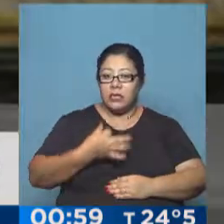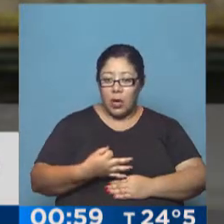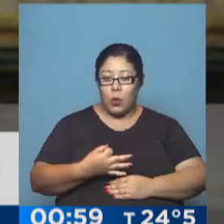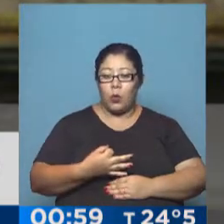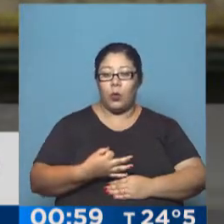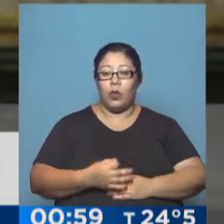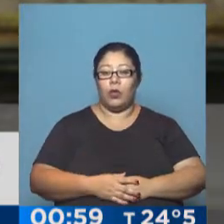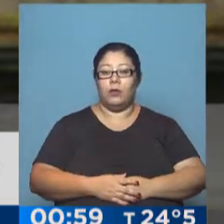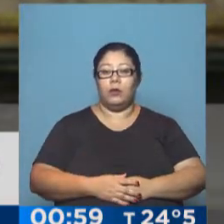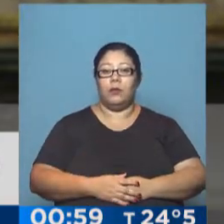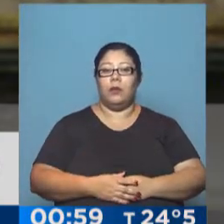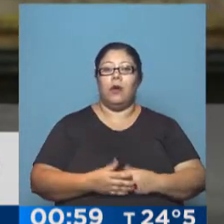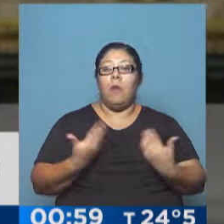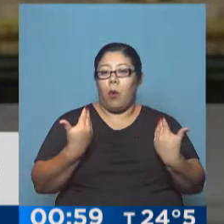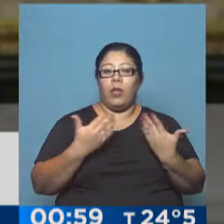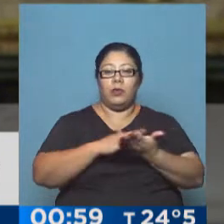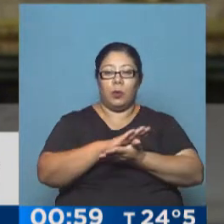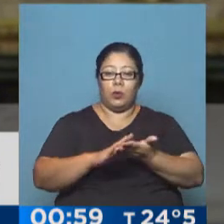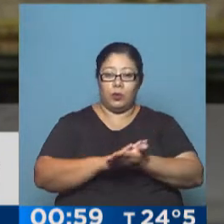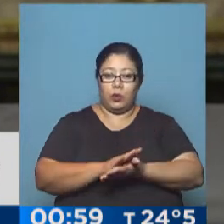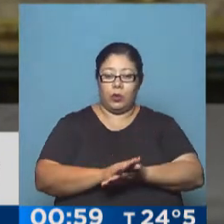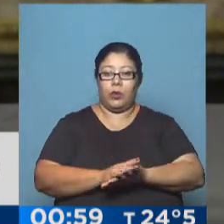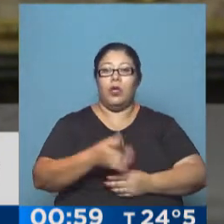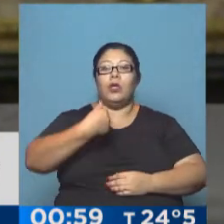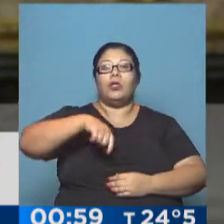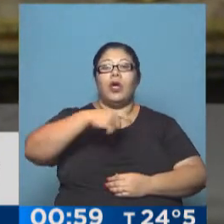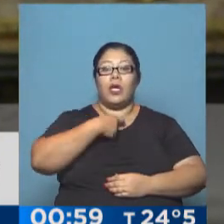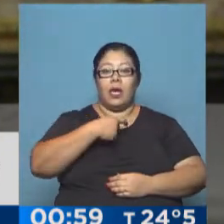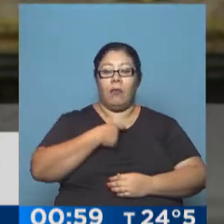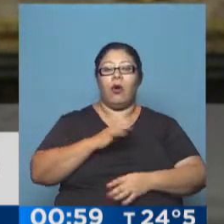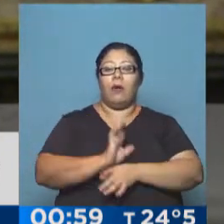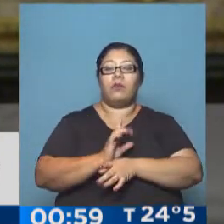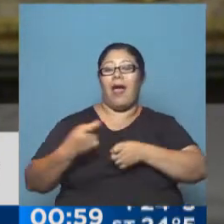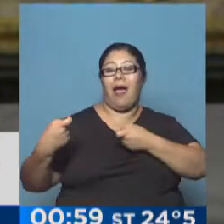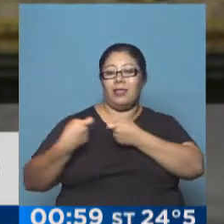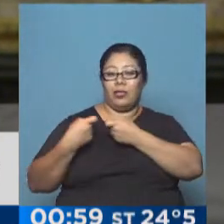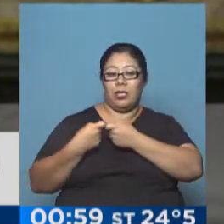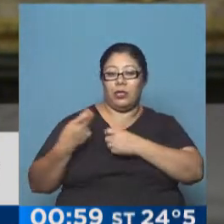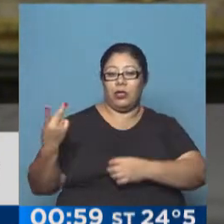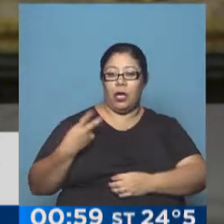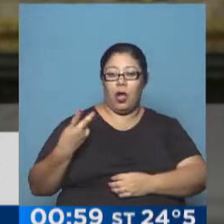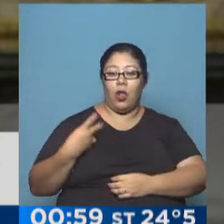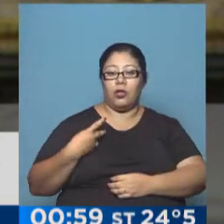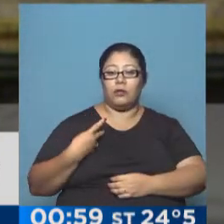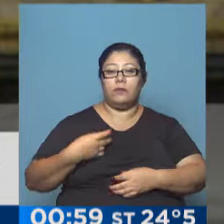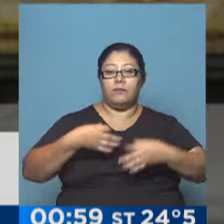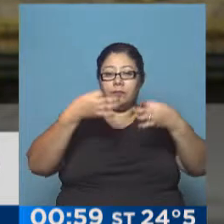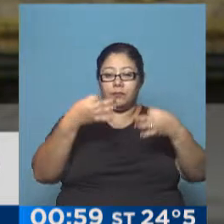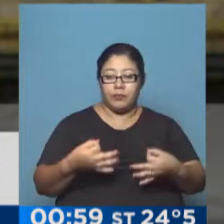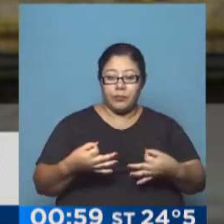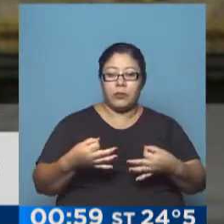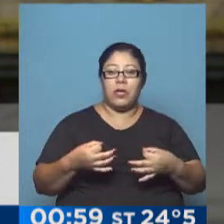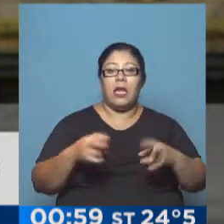encontrar una solución. Queremos que nuestra asociación sea ejemplar desde el punto de vista científico.